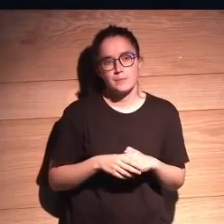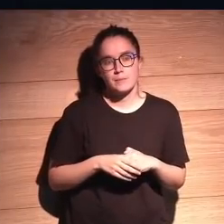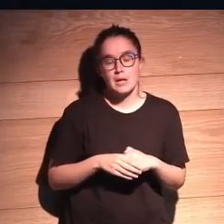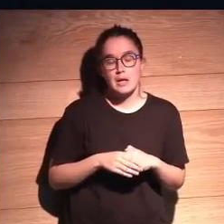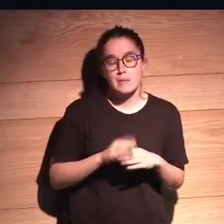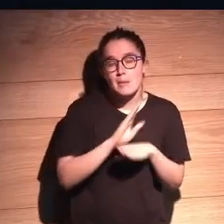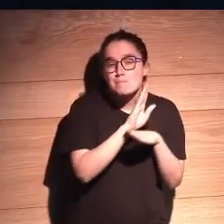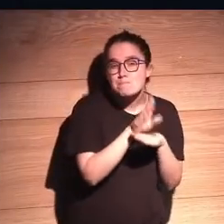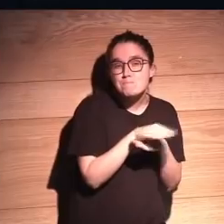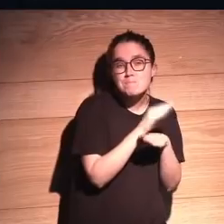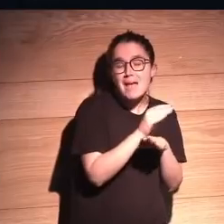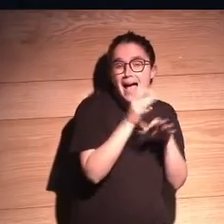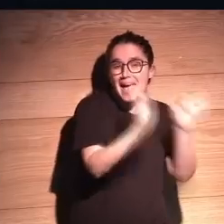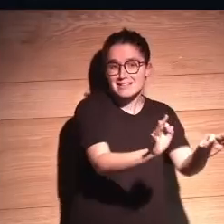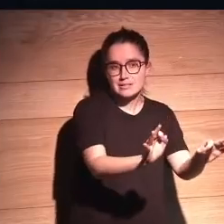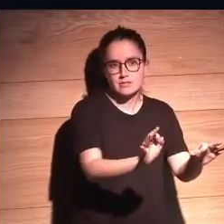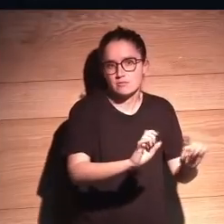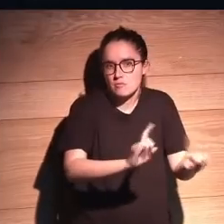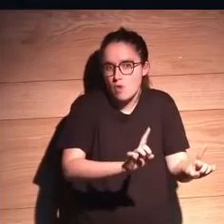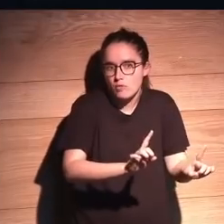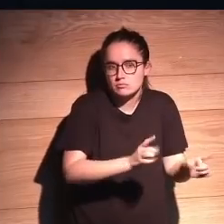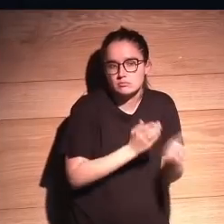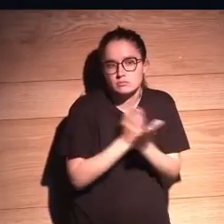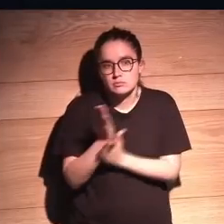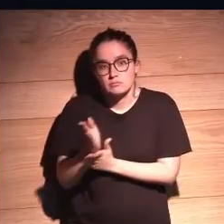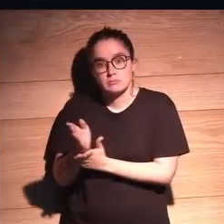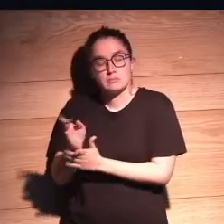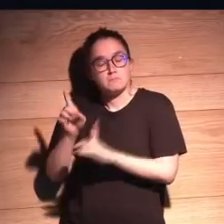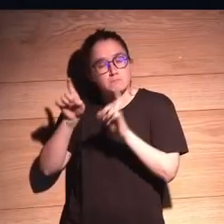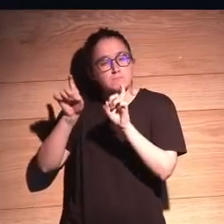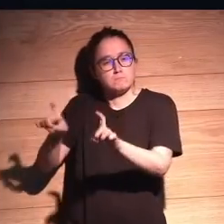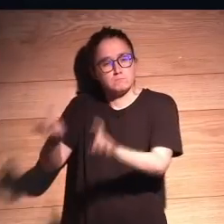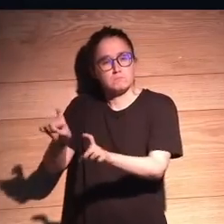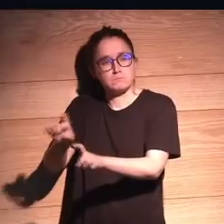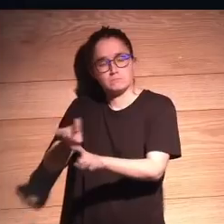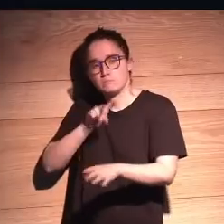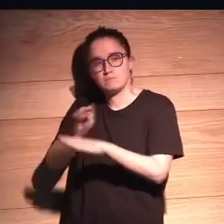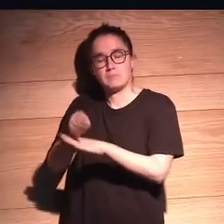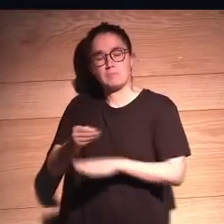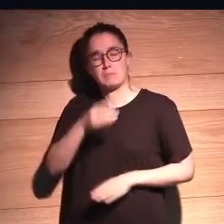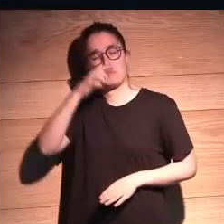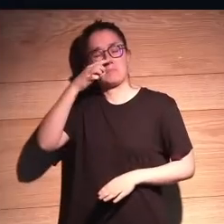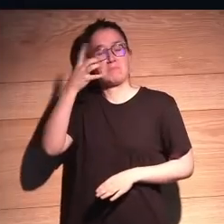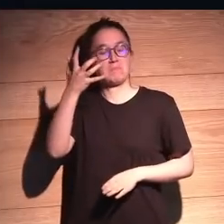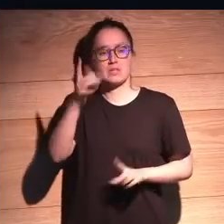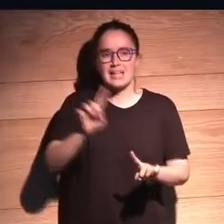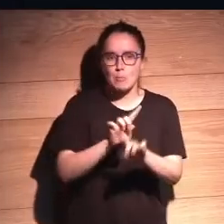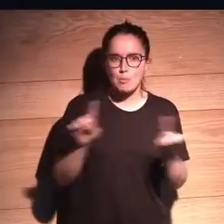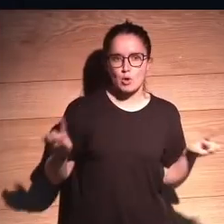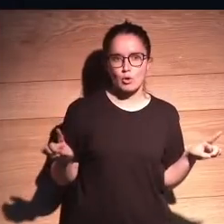paternalista. Es decir, lo que tiene que ser, ni adoctrinar, ni arrogancia implícita.